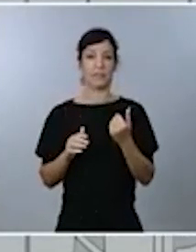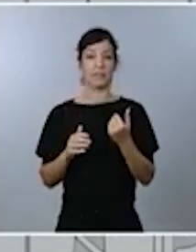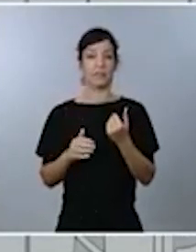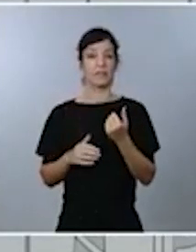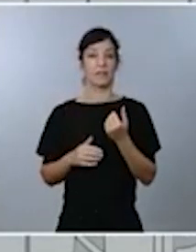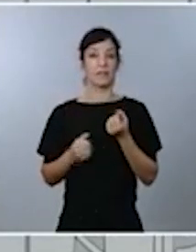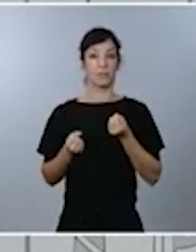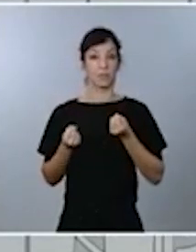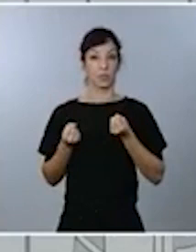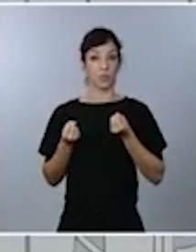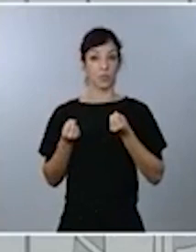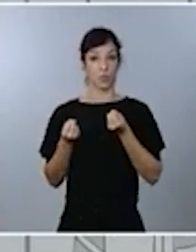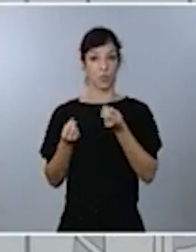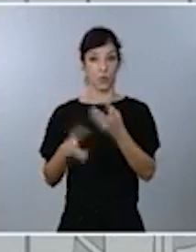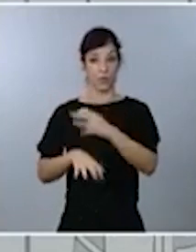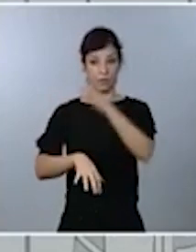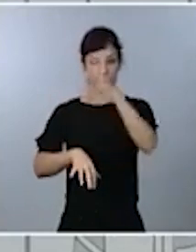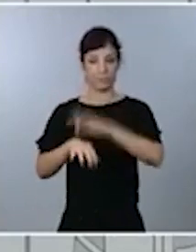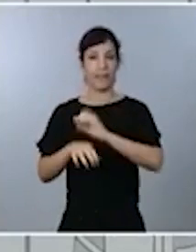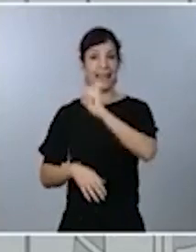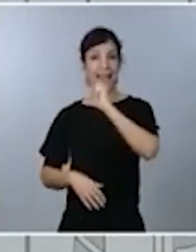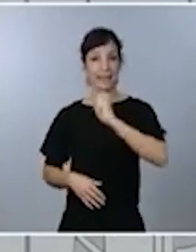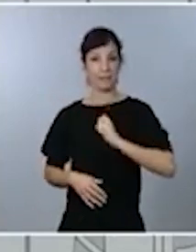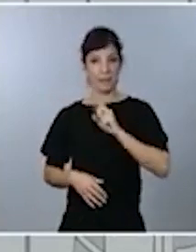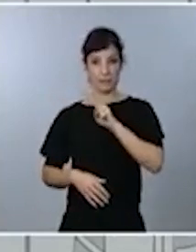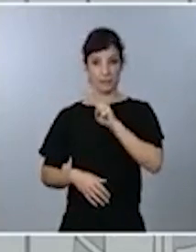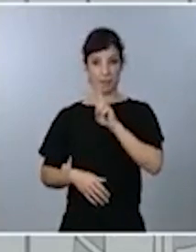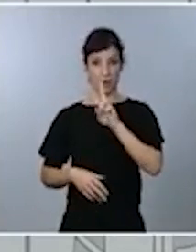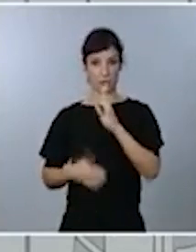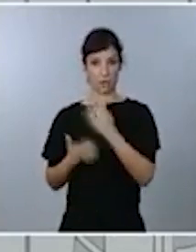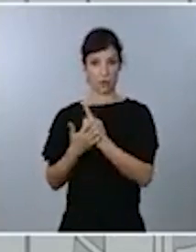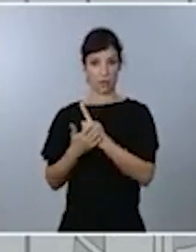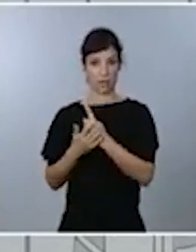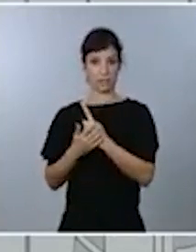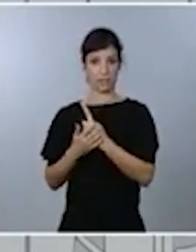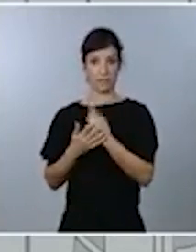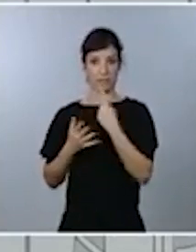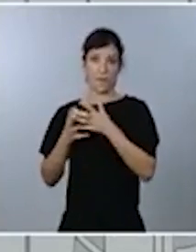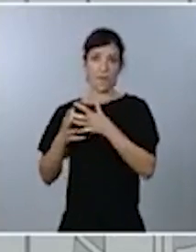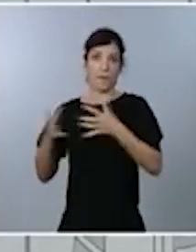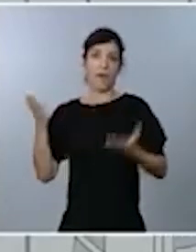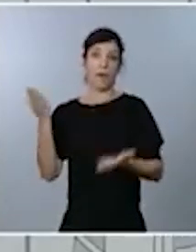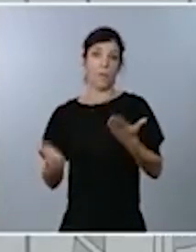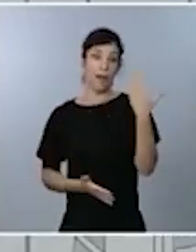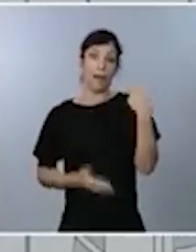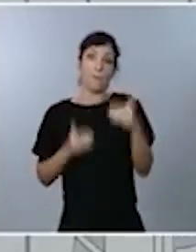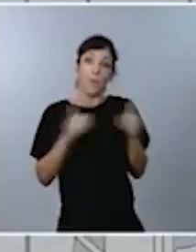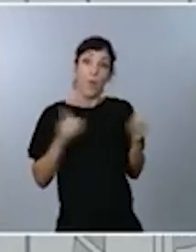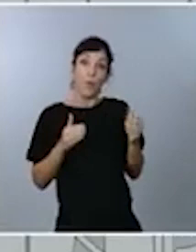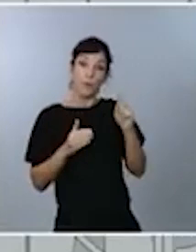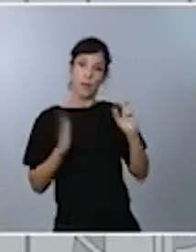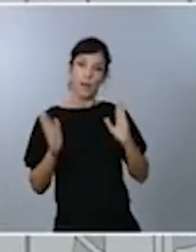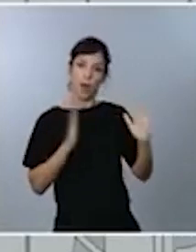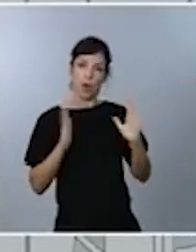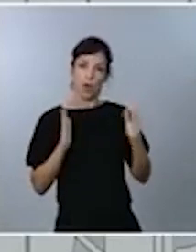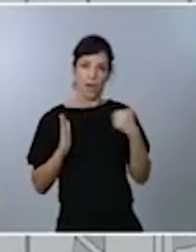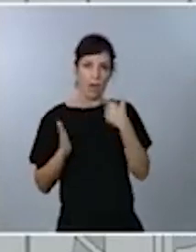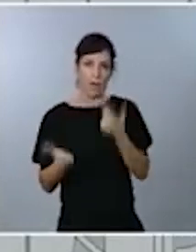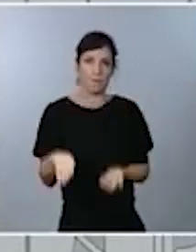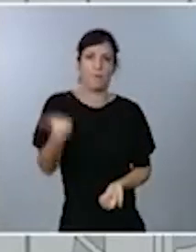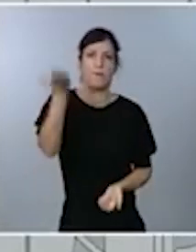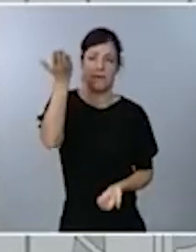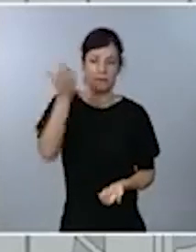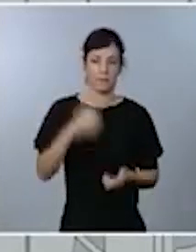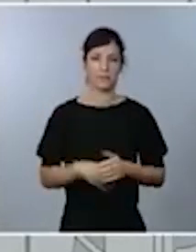notificados en 24 horas con respecto al peor día de la primera ola. Si las cifras de hospitalizados y también de